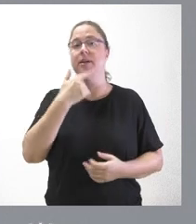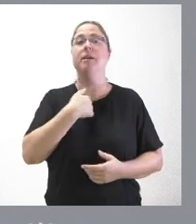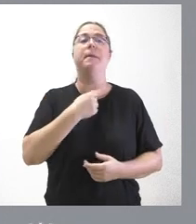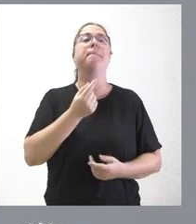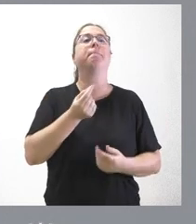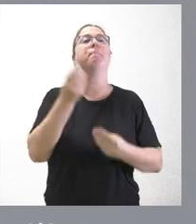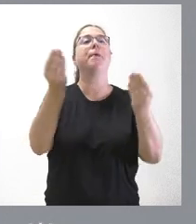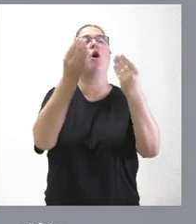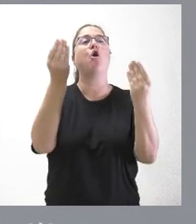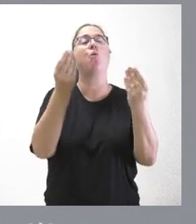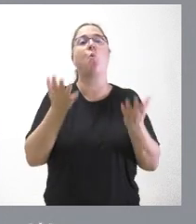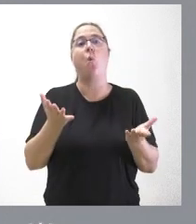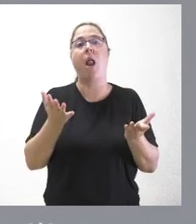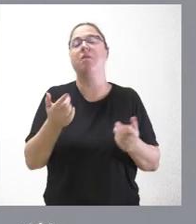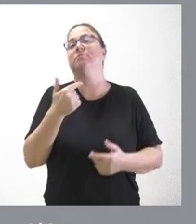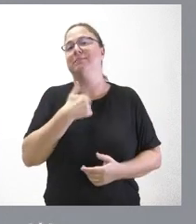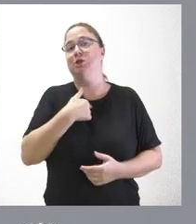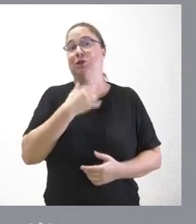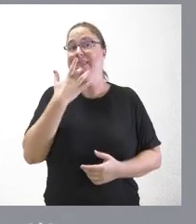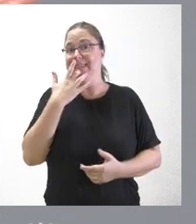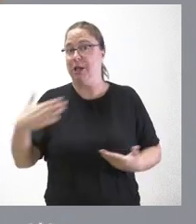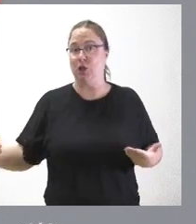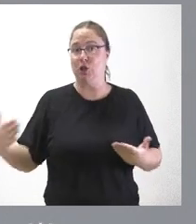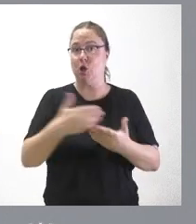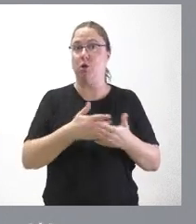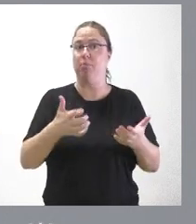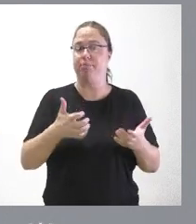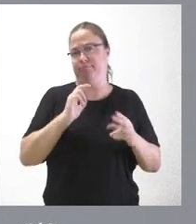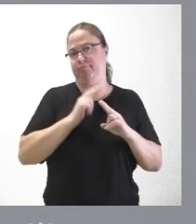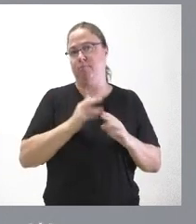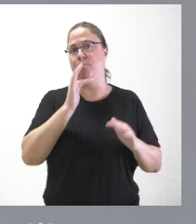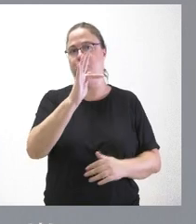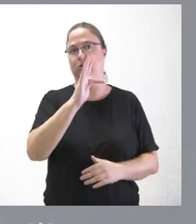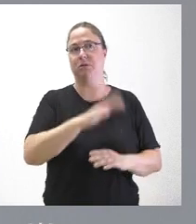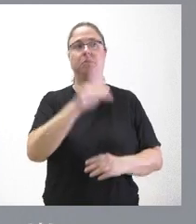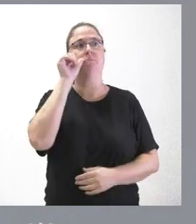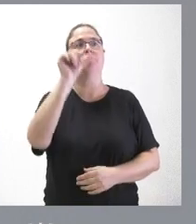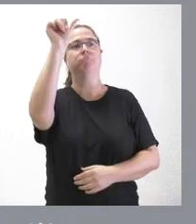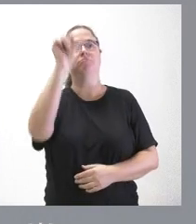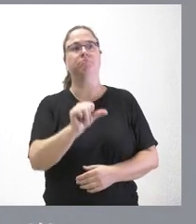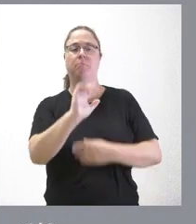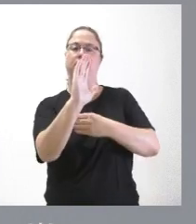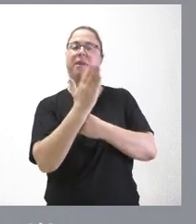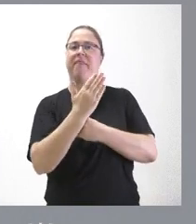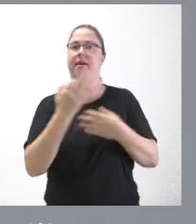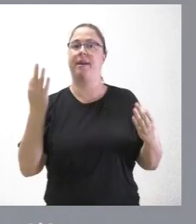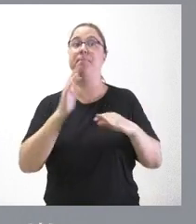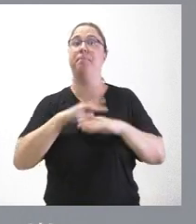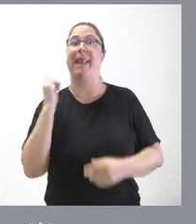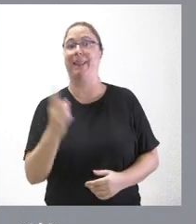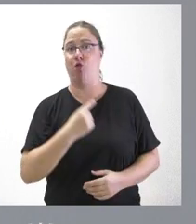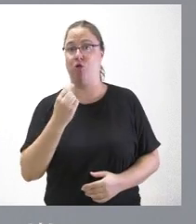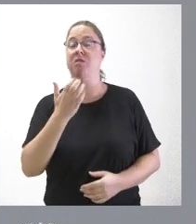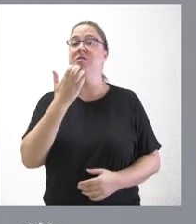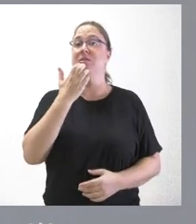pues como idea que todos nos beneficiemos, pues siempre es positivo el que podamos escuchar qué es lo que puede plantear, si eso beneficia a todos. Si lo que se